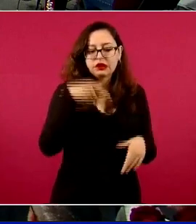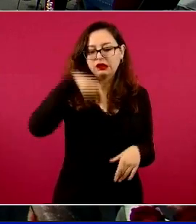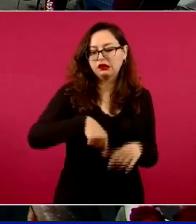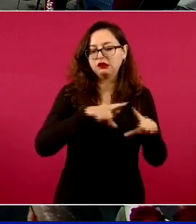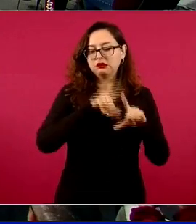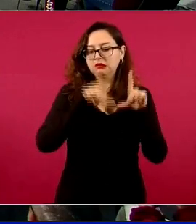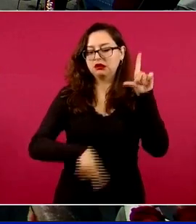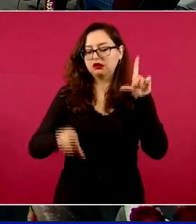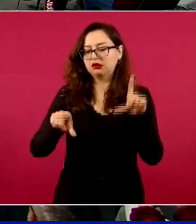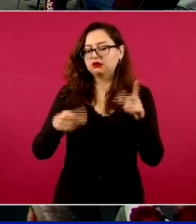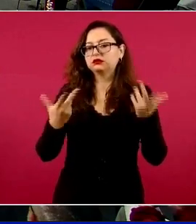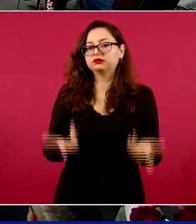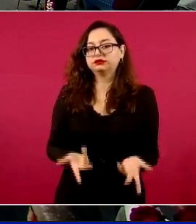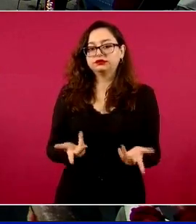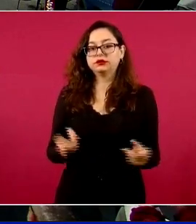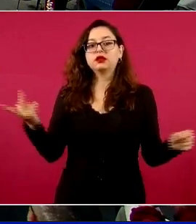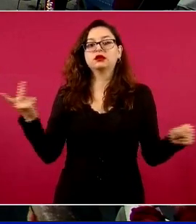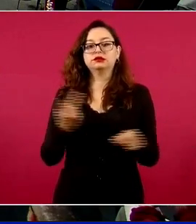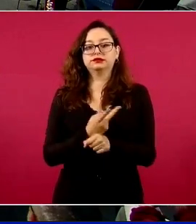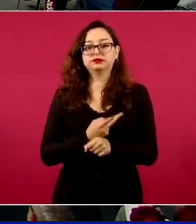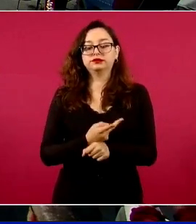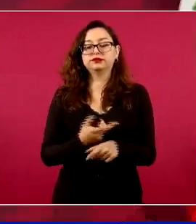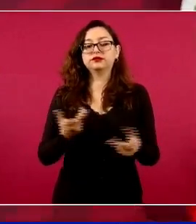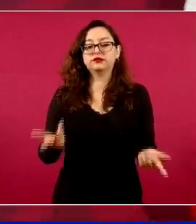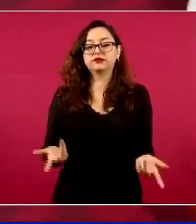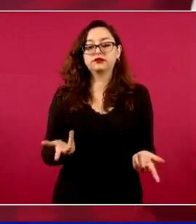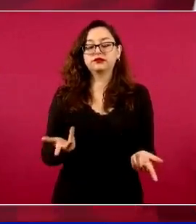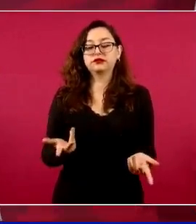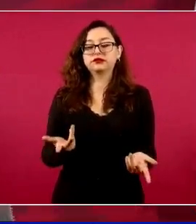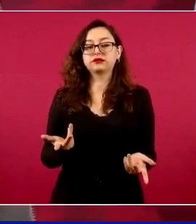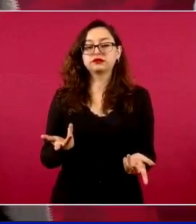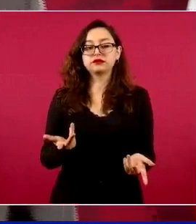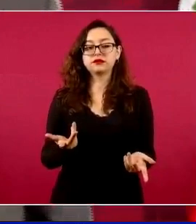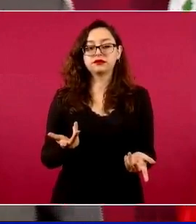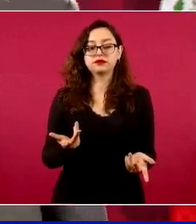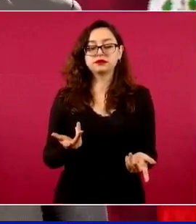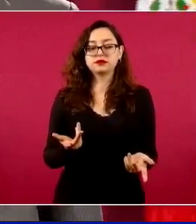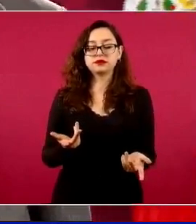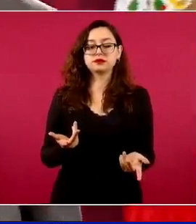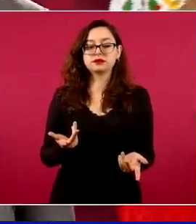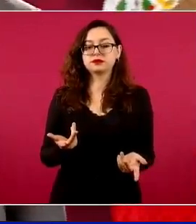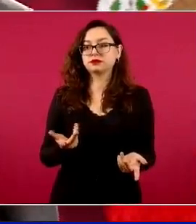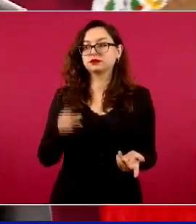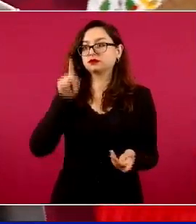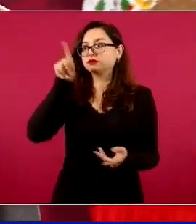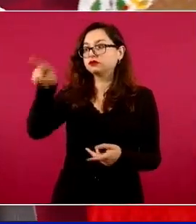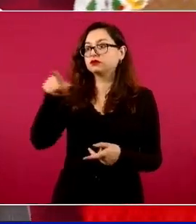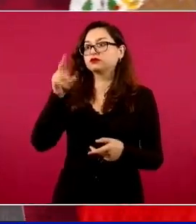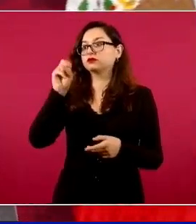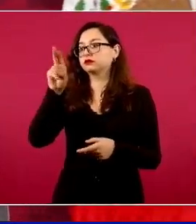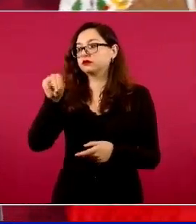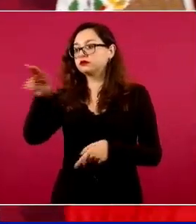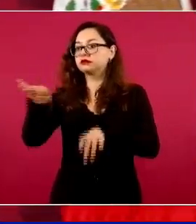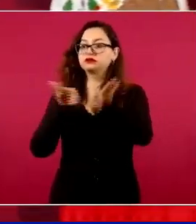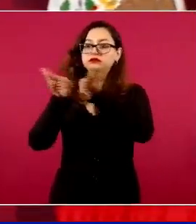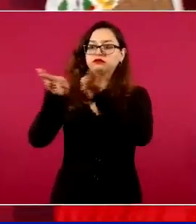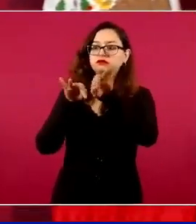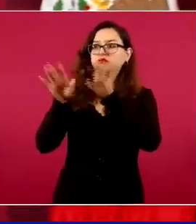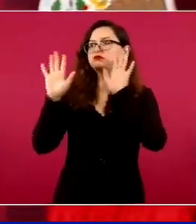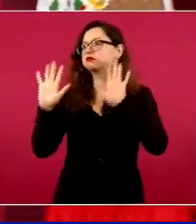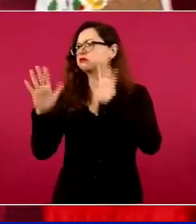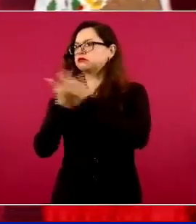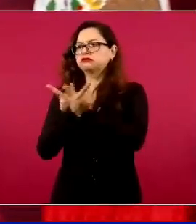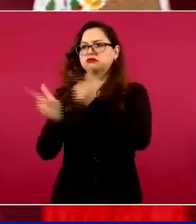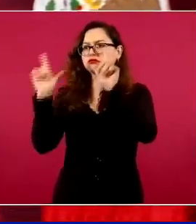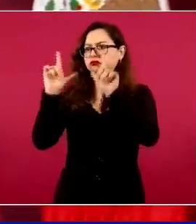pero el titular del Ejecutivo en México, que es el que, de acuerdo a